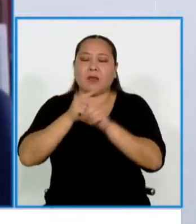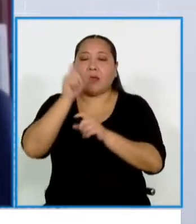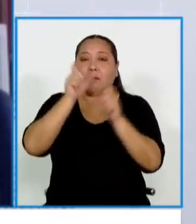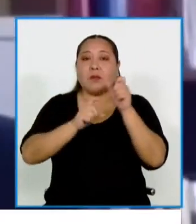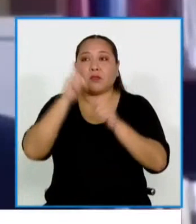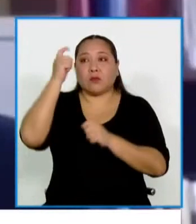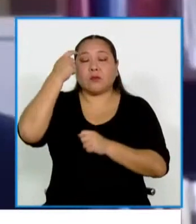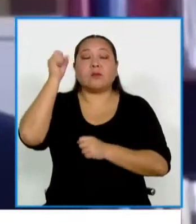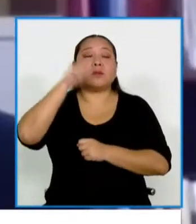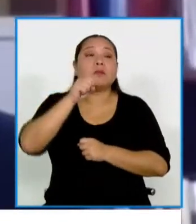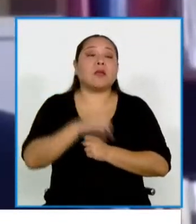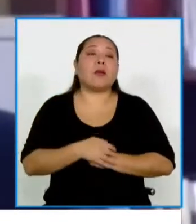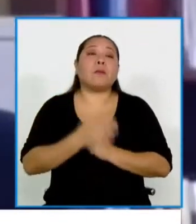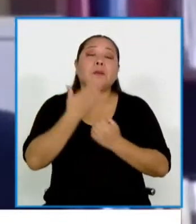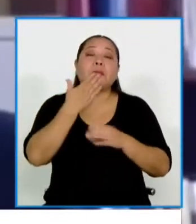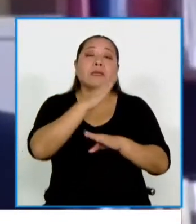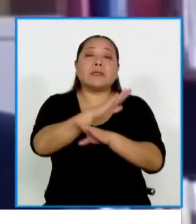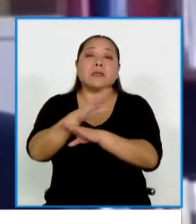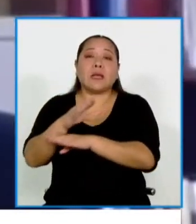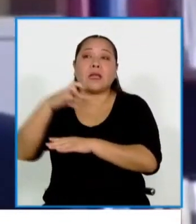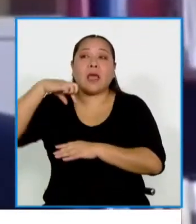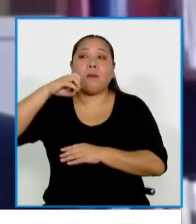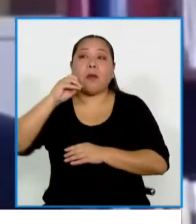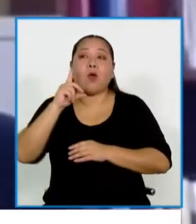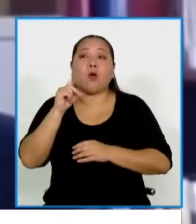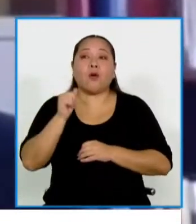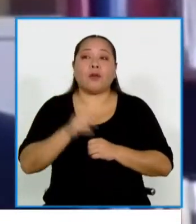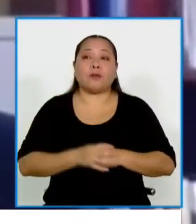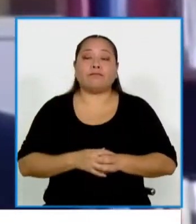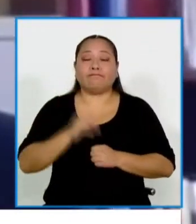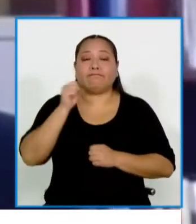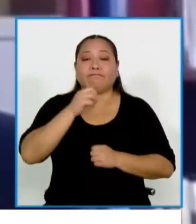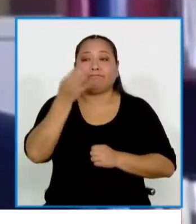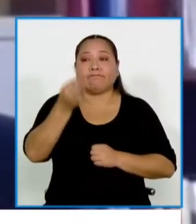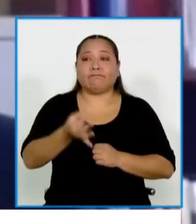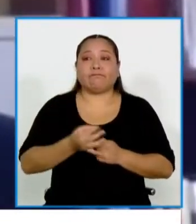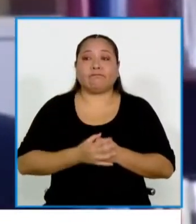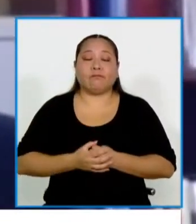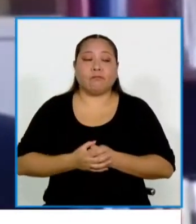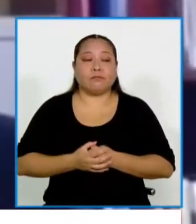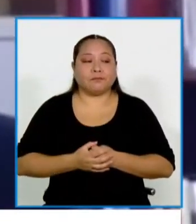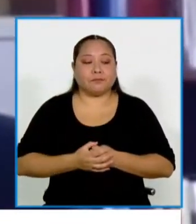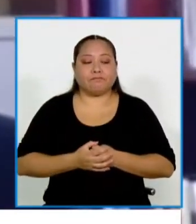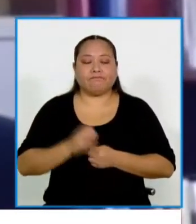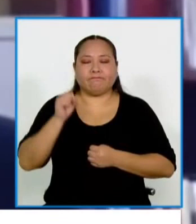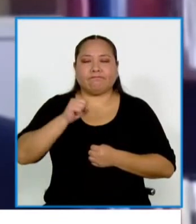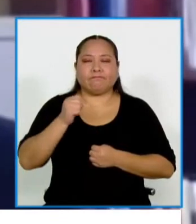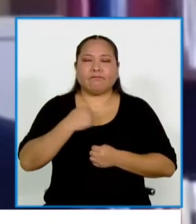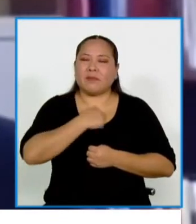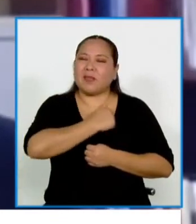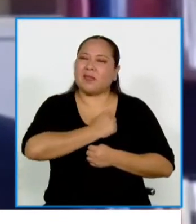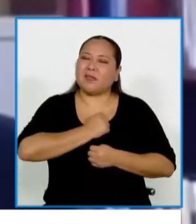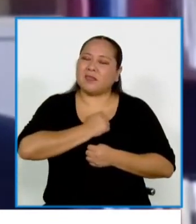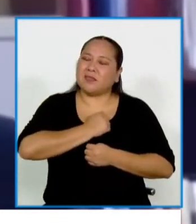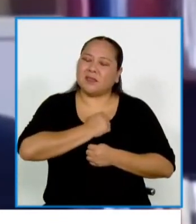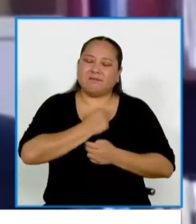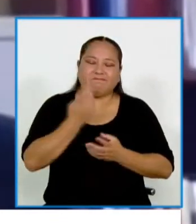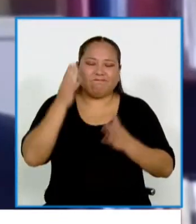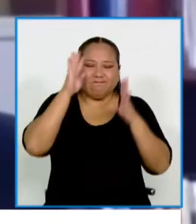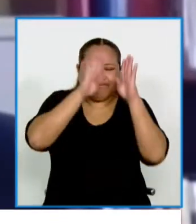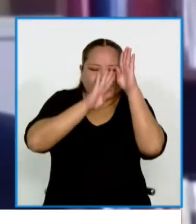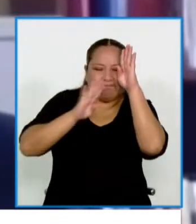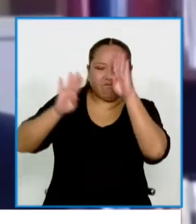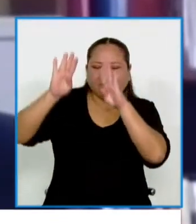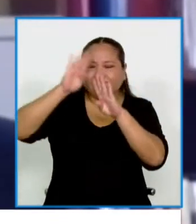Muy buenas tardes, Paola. Y la verdad es que estamos sumamente preocupados por la situación